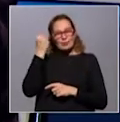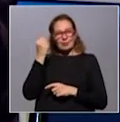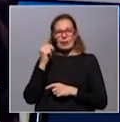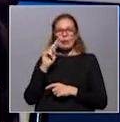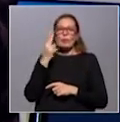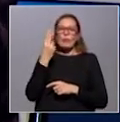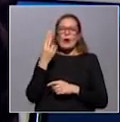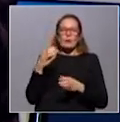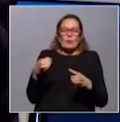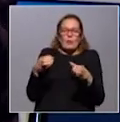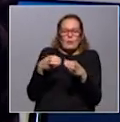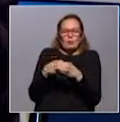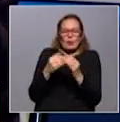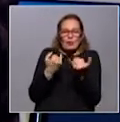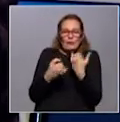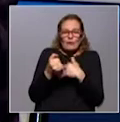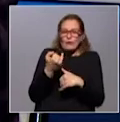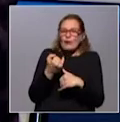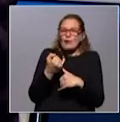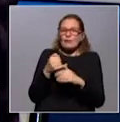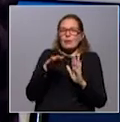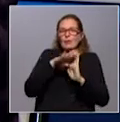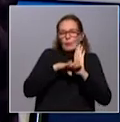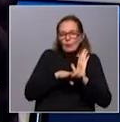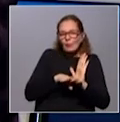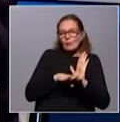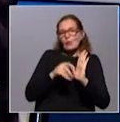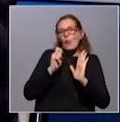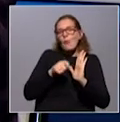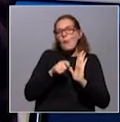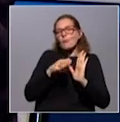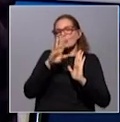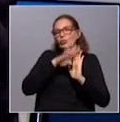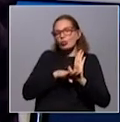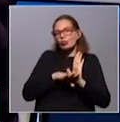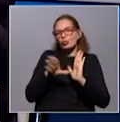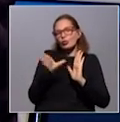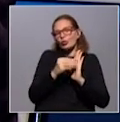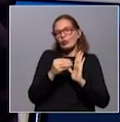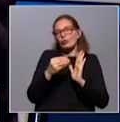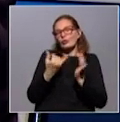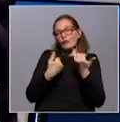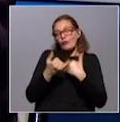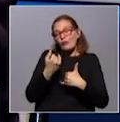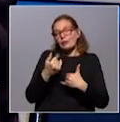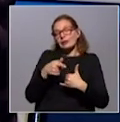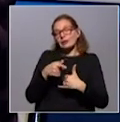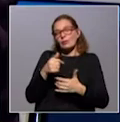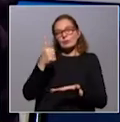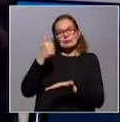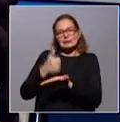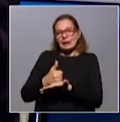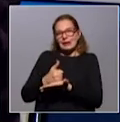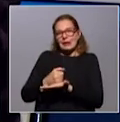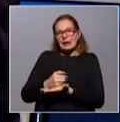Es una población que se informa adecuadamente, que cumple con las recomendaciones. Y bueno, obviamente esta capacidad instalada